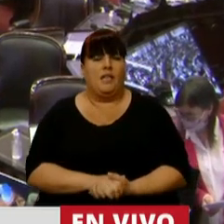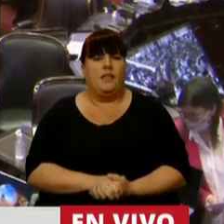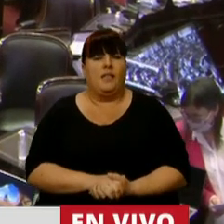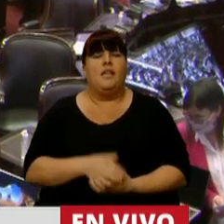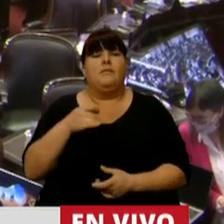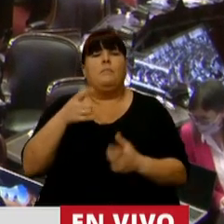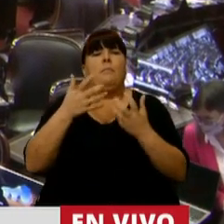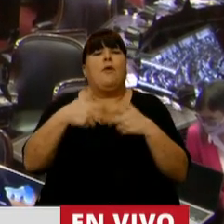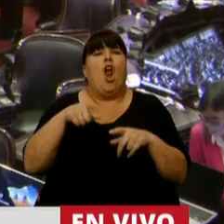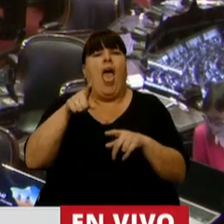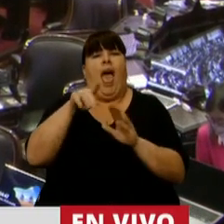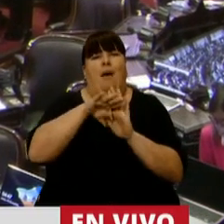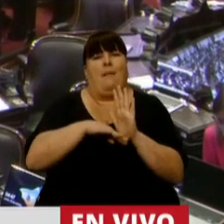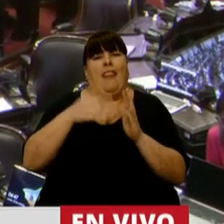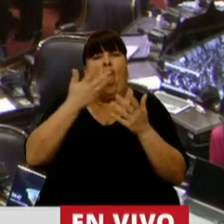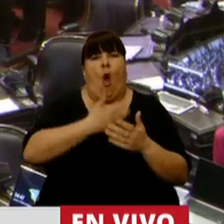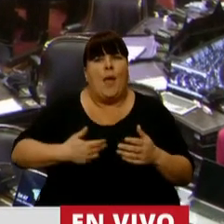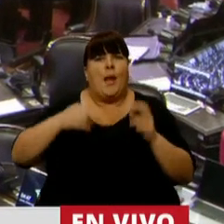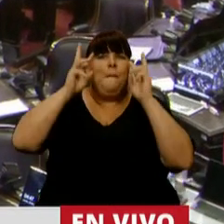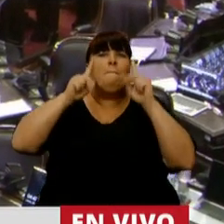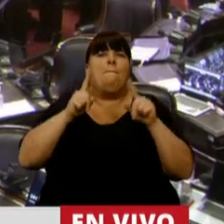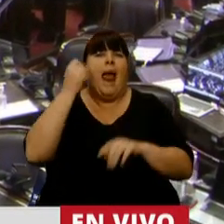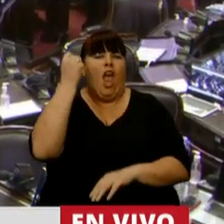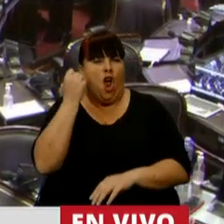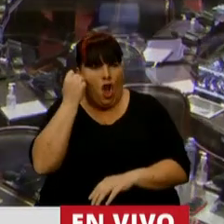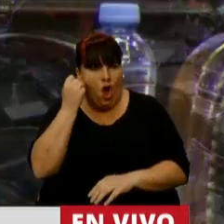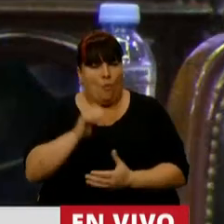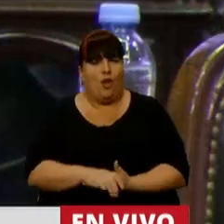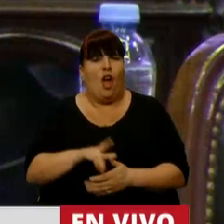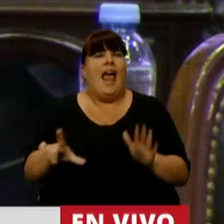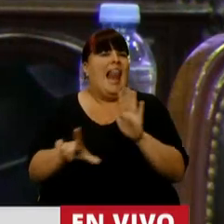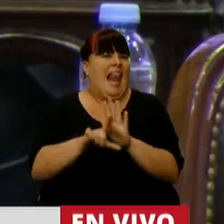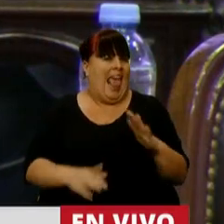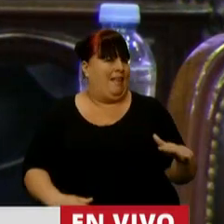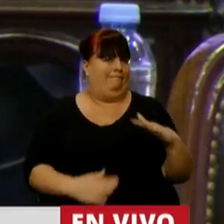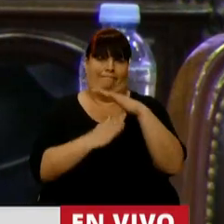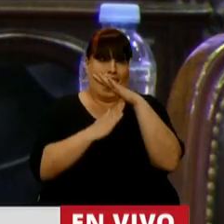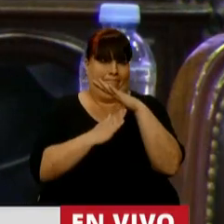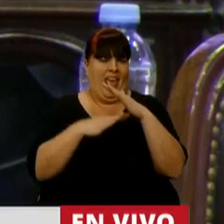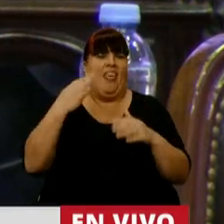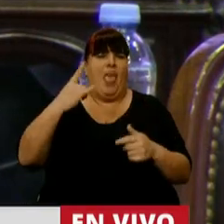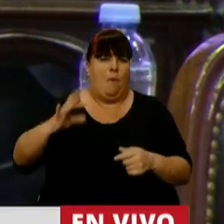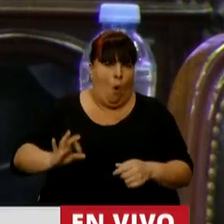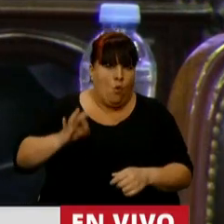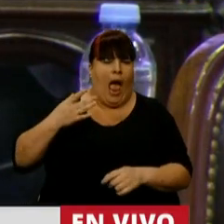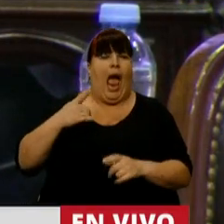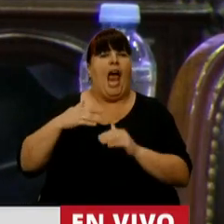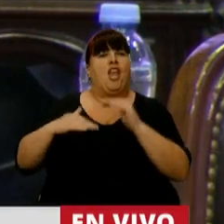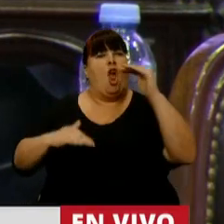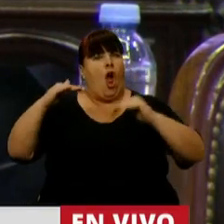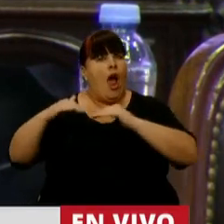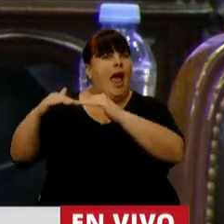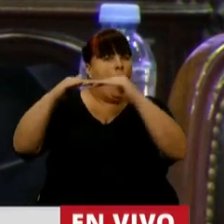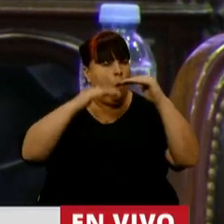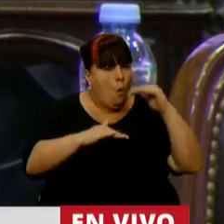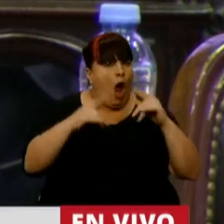En definitiva es el programa de gobierno, es el plan económico. Es la ley de leyes, debe ser anual, debe ser equitativo,